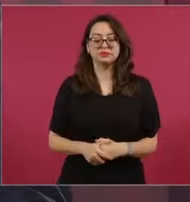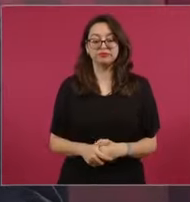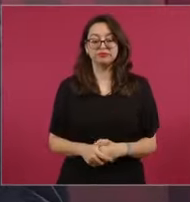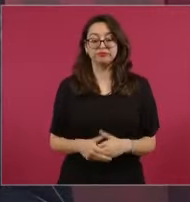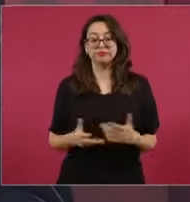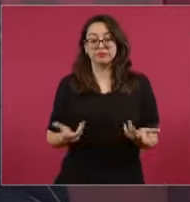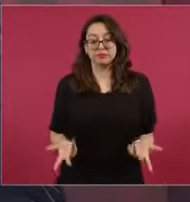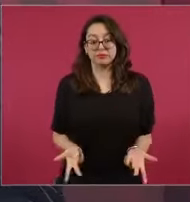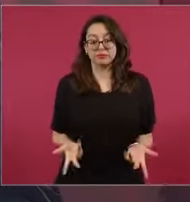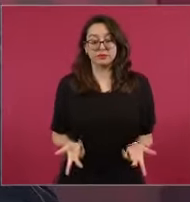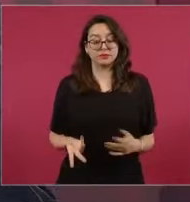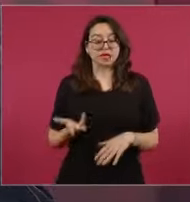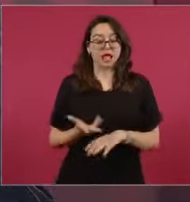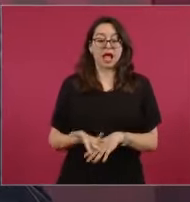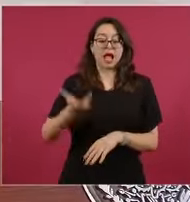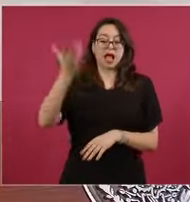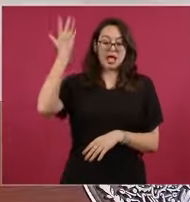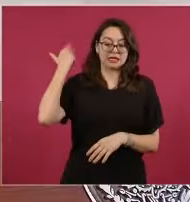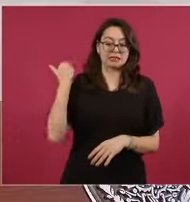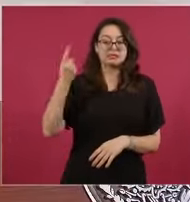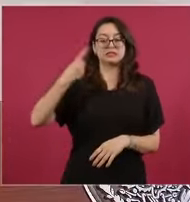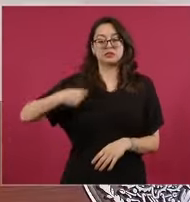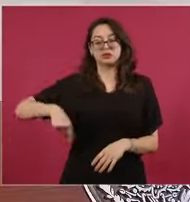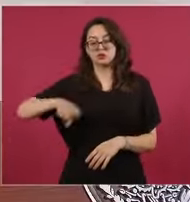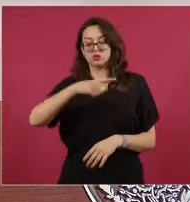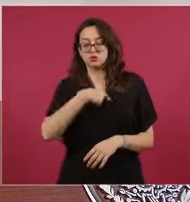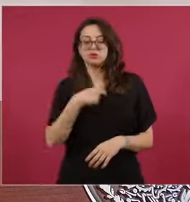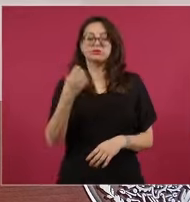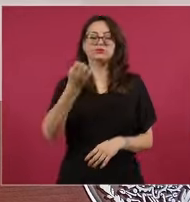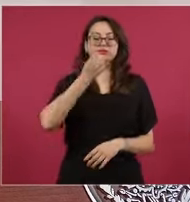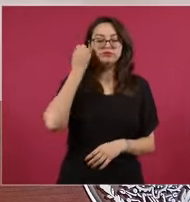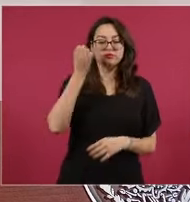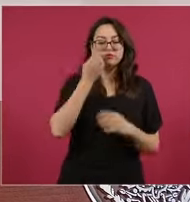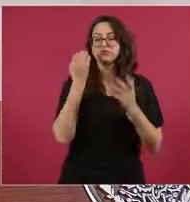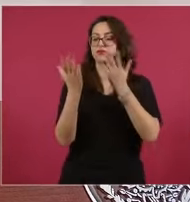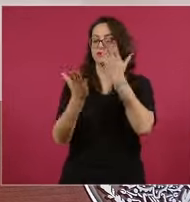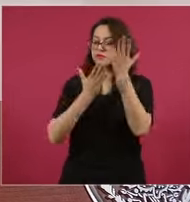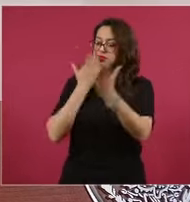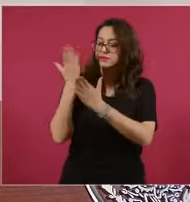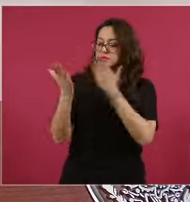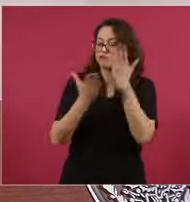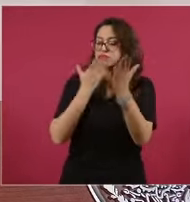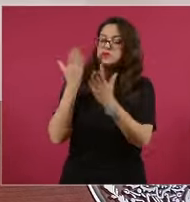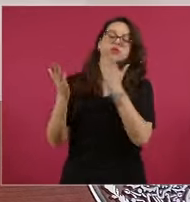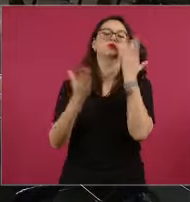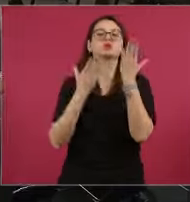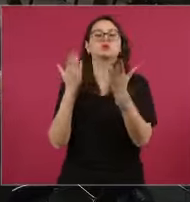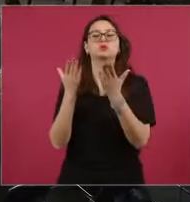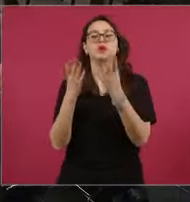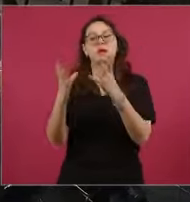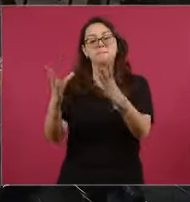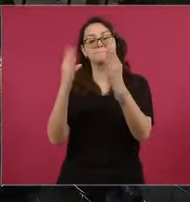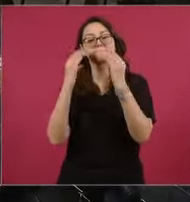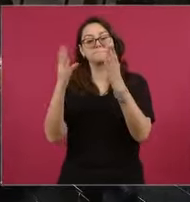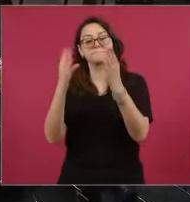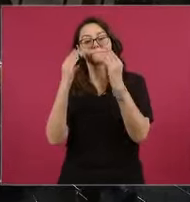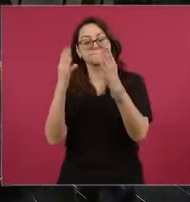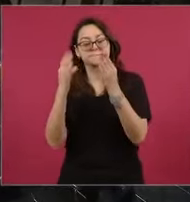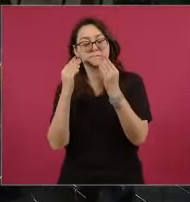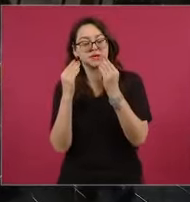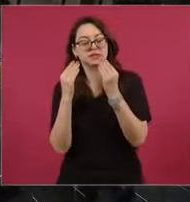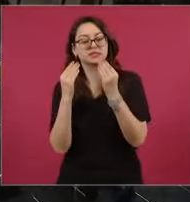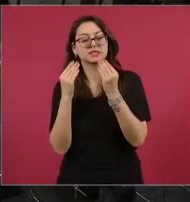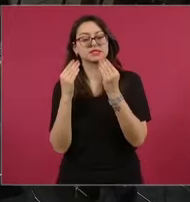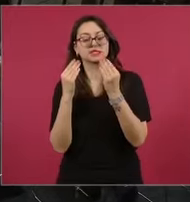nosotros nos enseñaron, o cuando estudiamos las ciencias sociales,